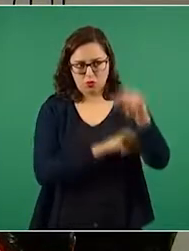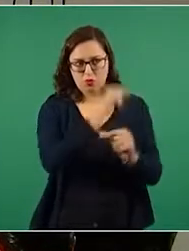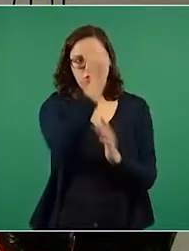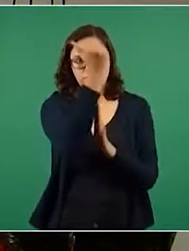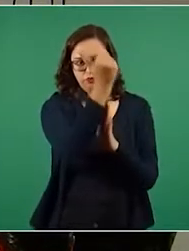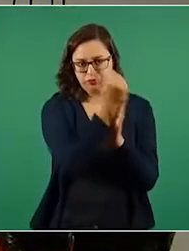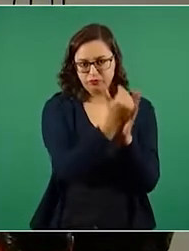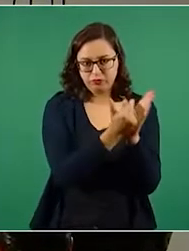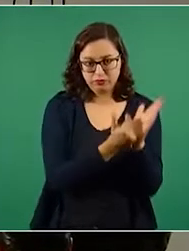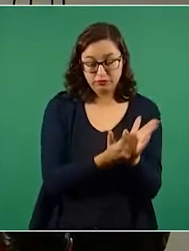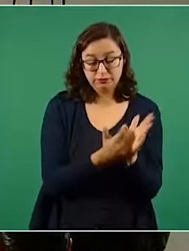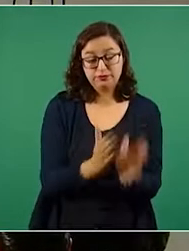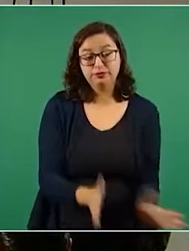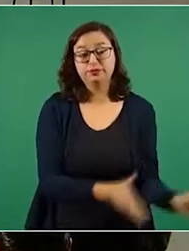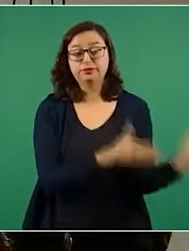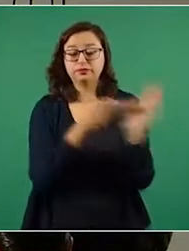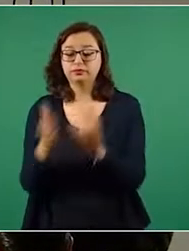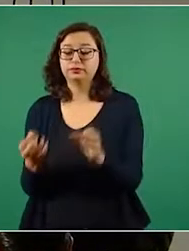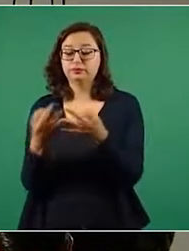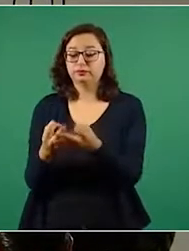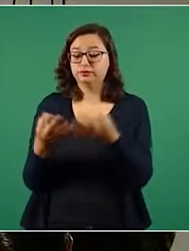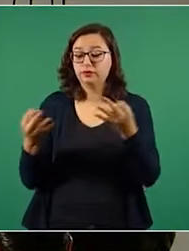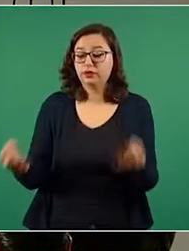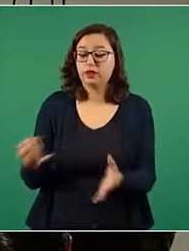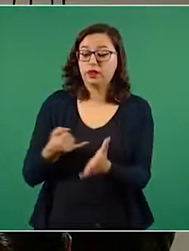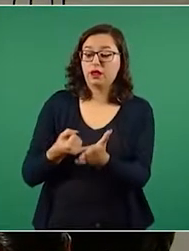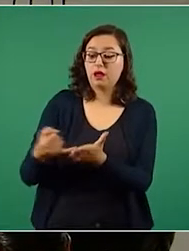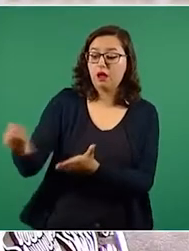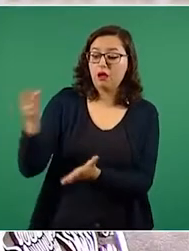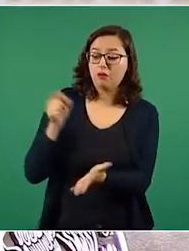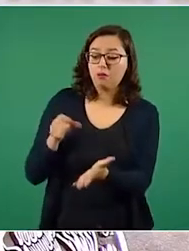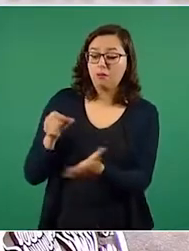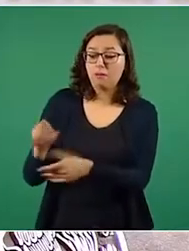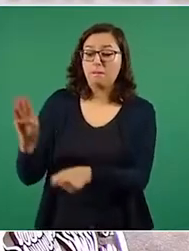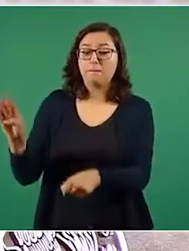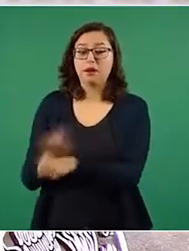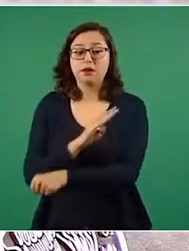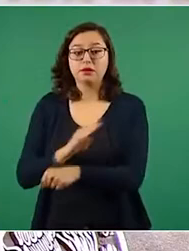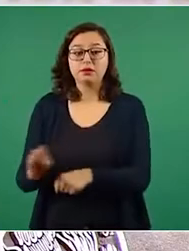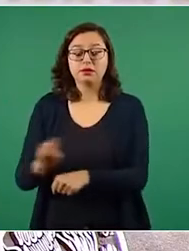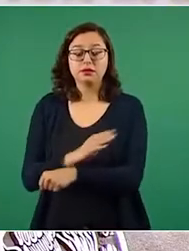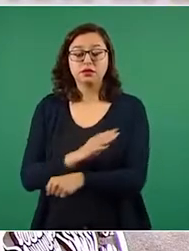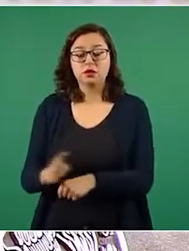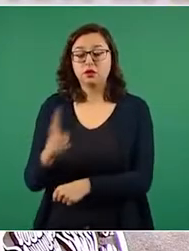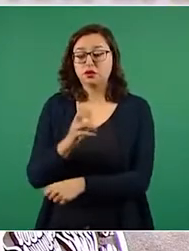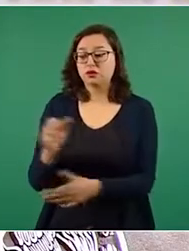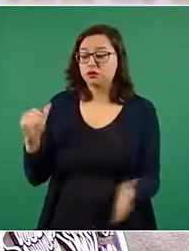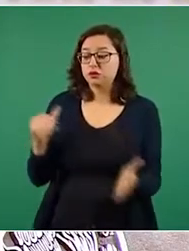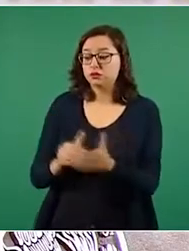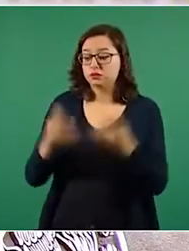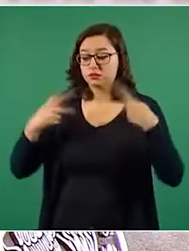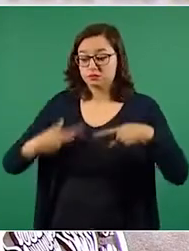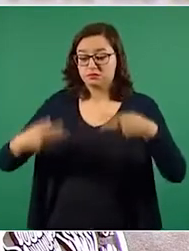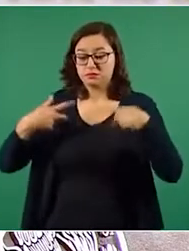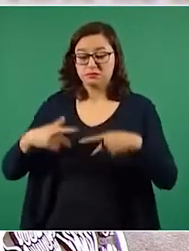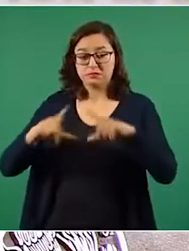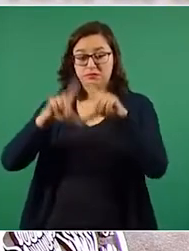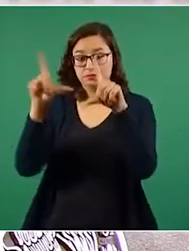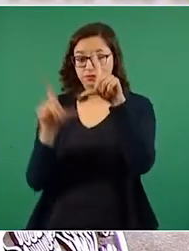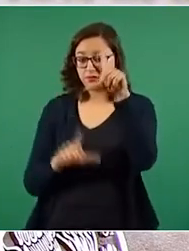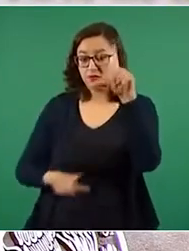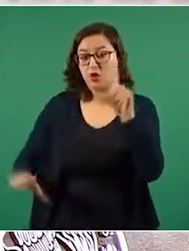Bienestar, que beneficia a más de 430 mil sembradores en todo el país, tiene dentro de sus objetivos